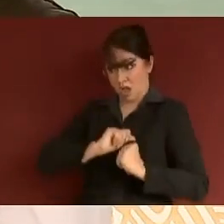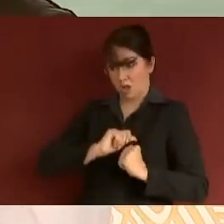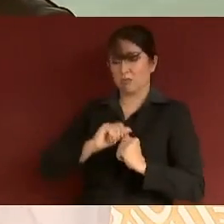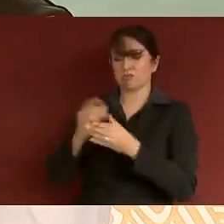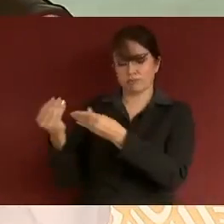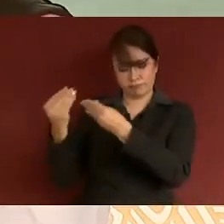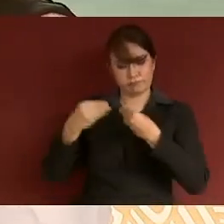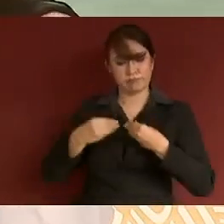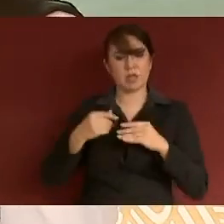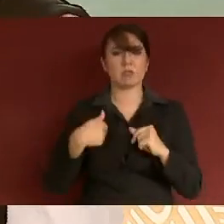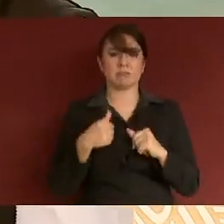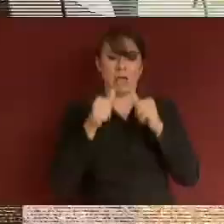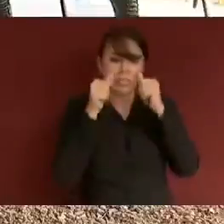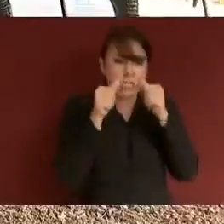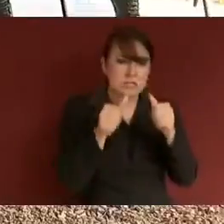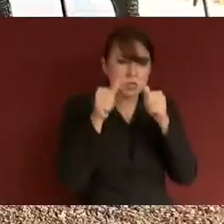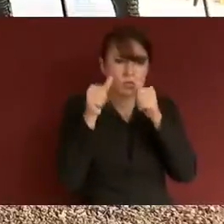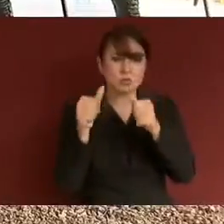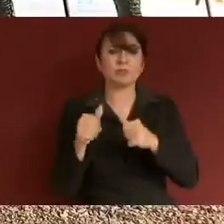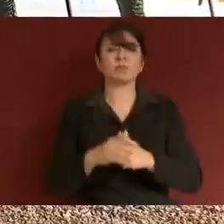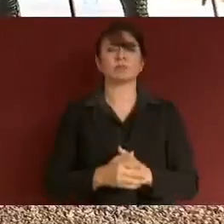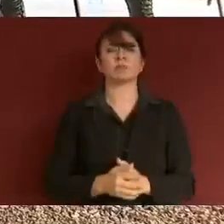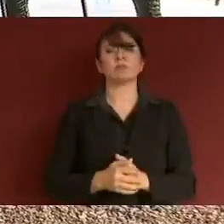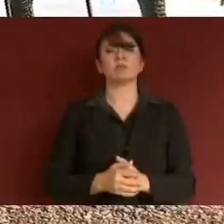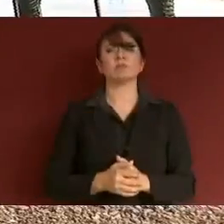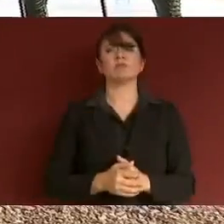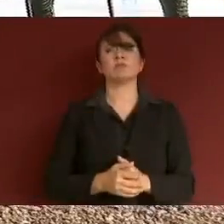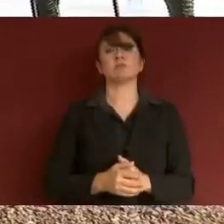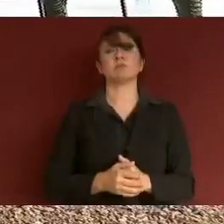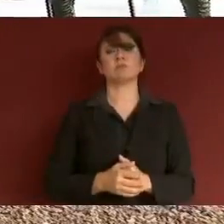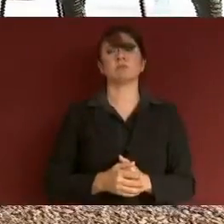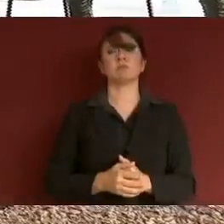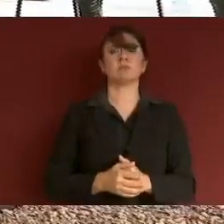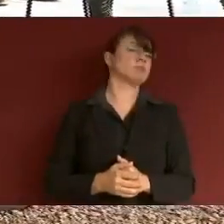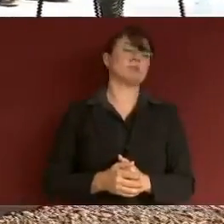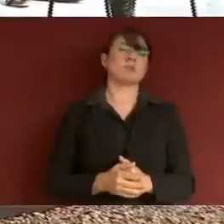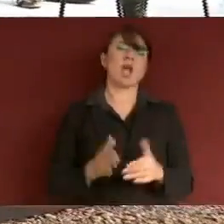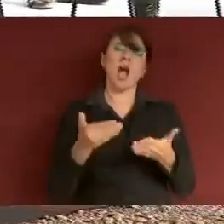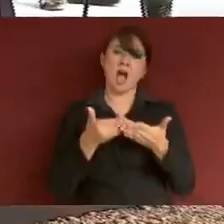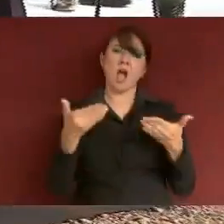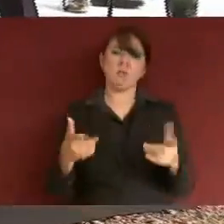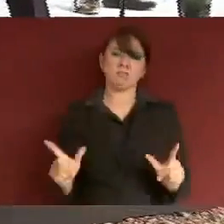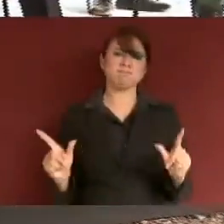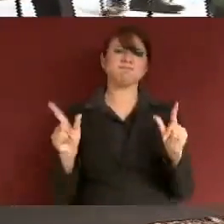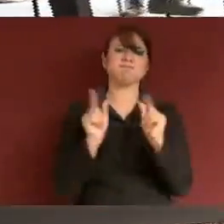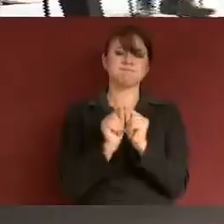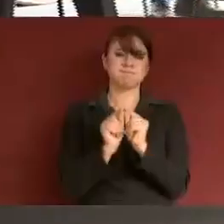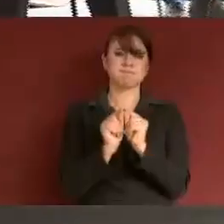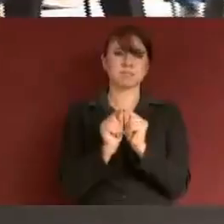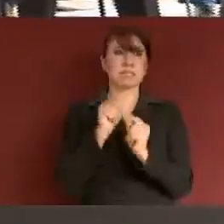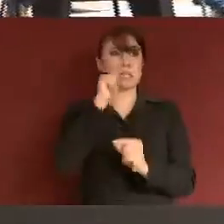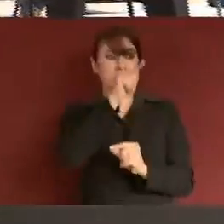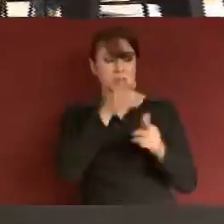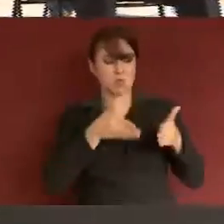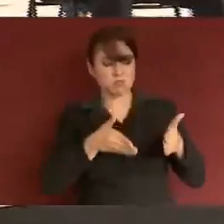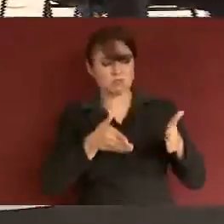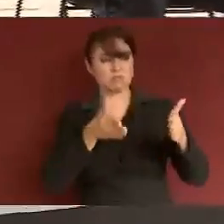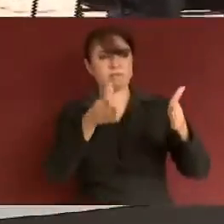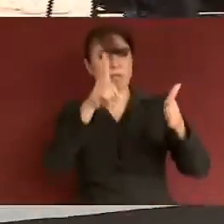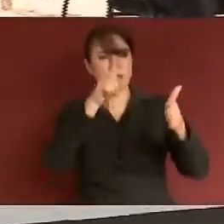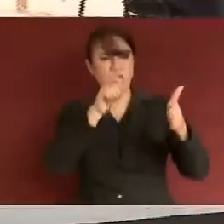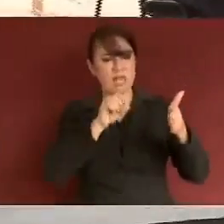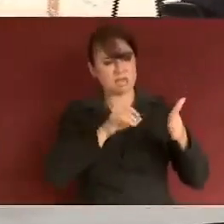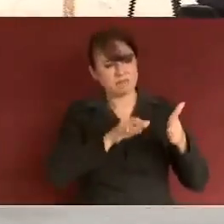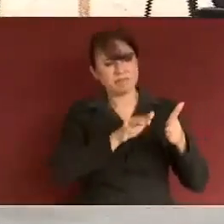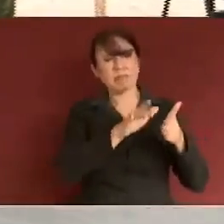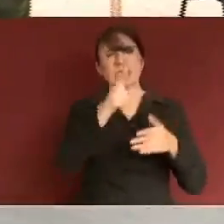En cuanto al centenario, y ya brevemente, quiero decir que es una obra que sirve para 43